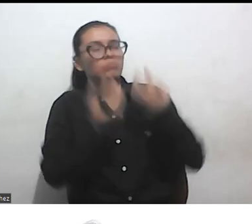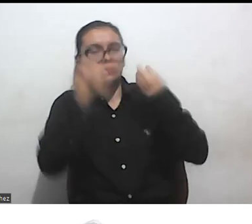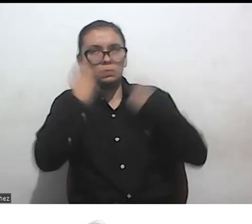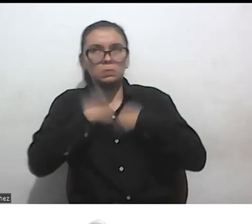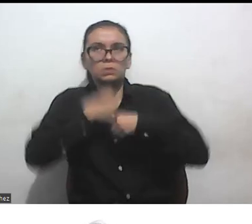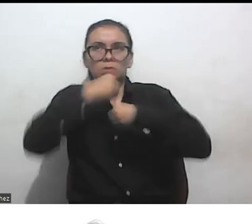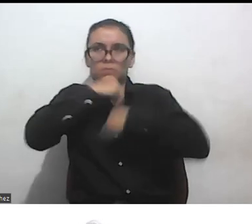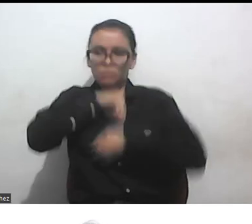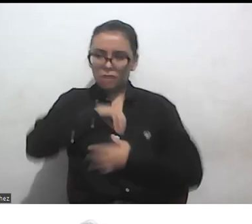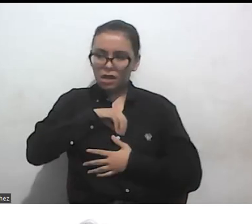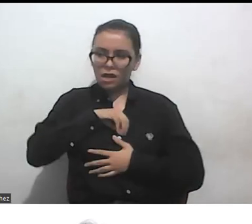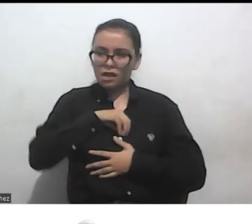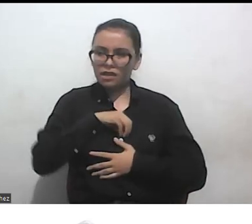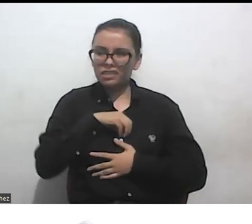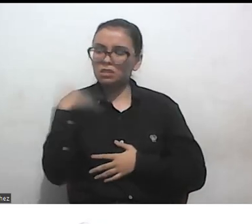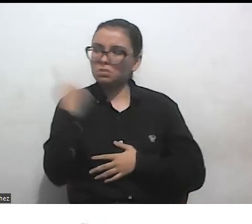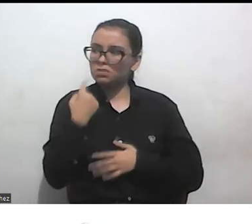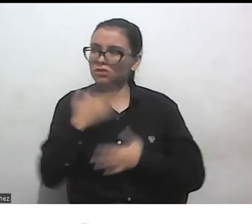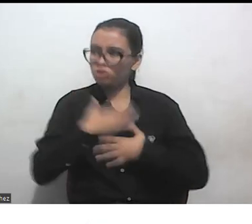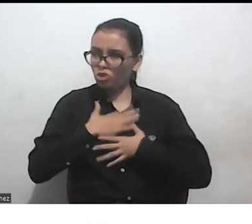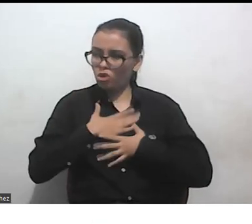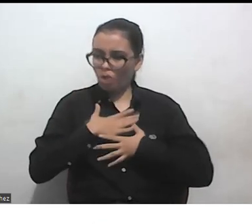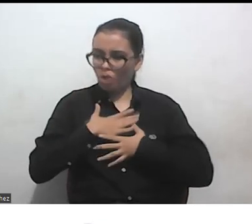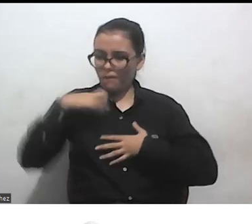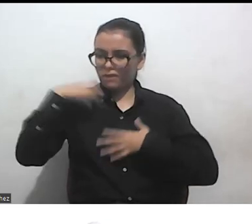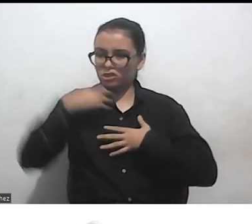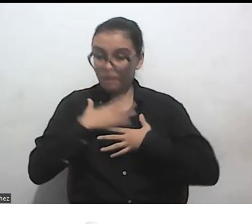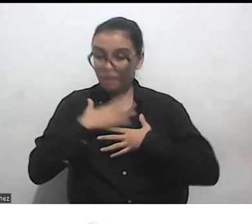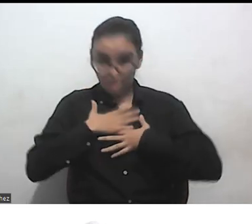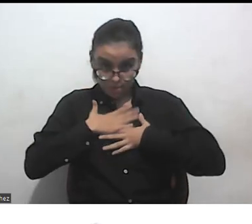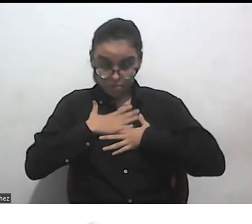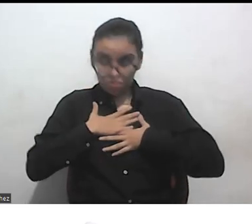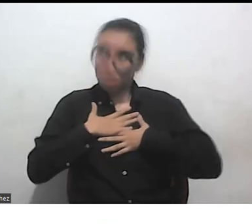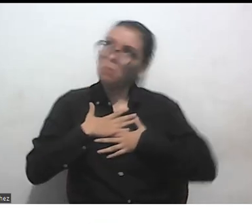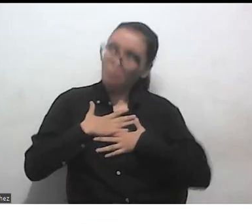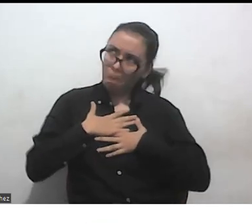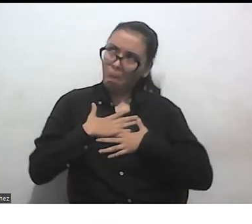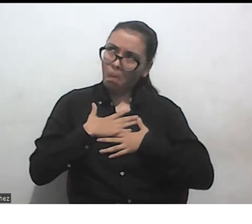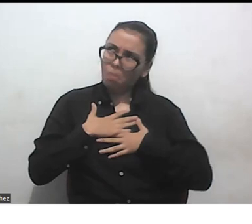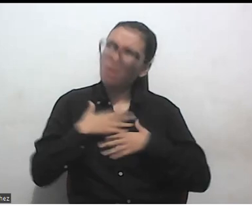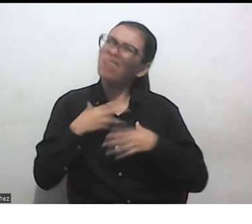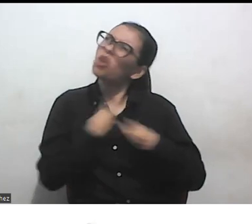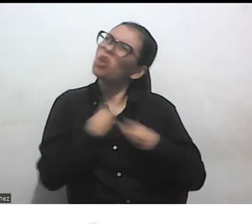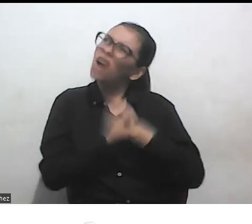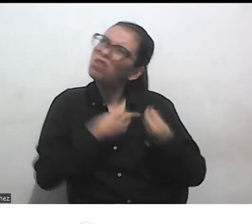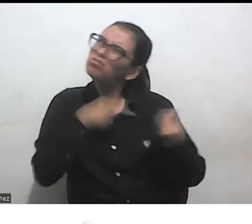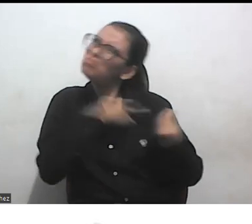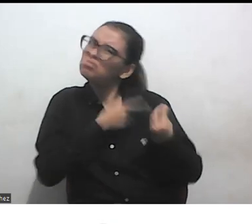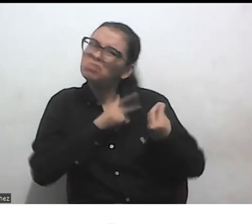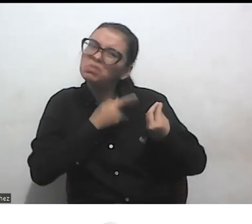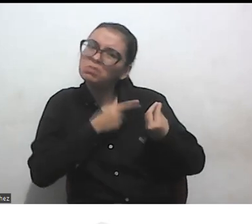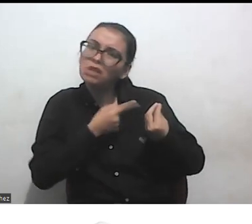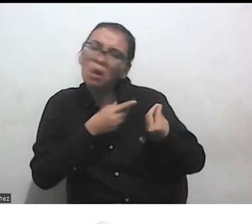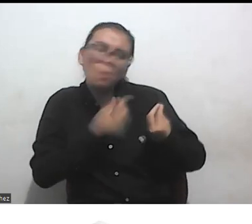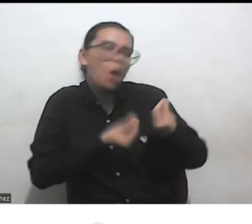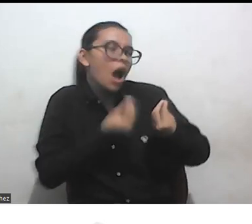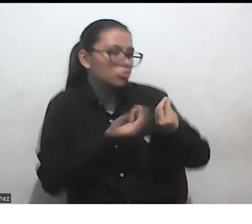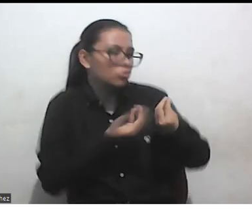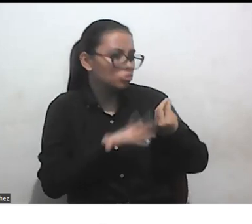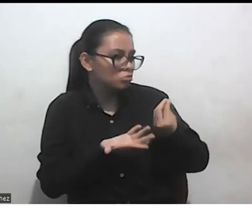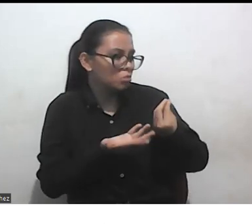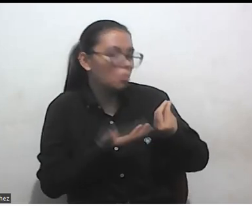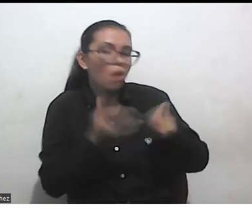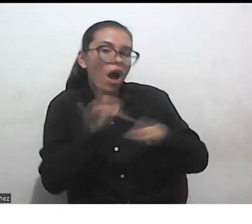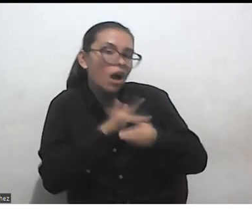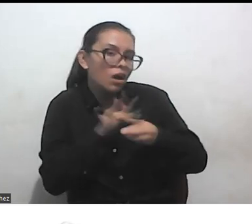ok, pero dentro de mi profesión me van a decir, ok, pero ¿qué hago con esto? ¿Cómo lo opero? ¿Cómo lo aplico?